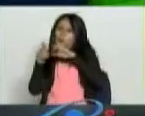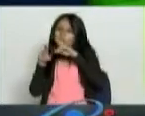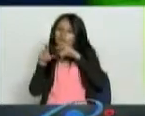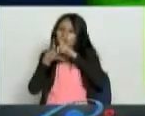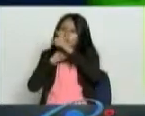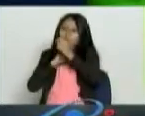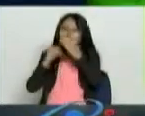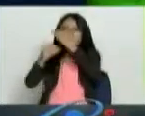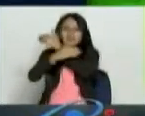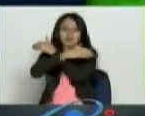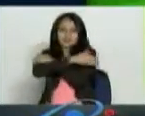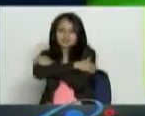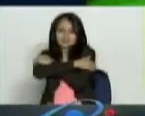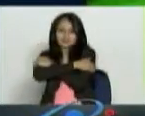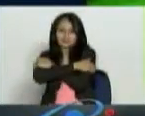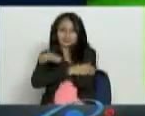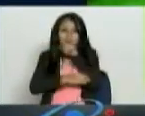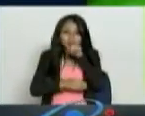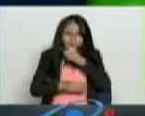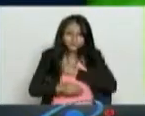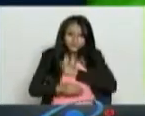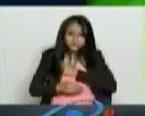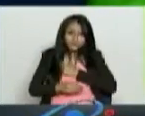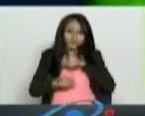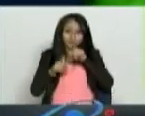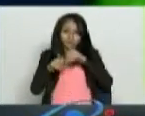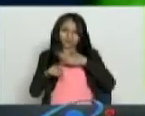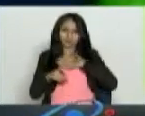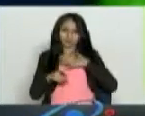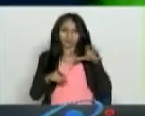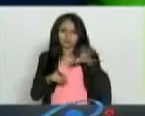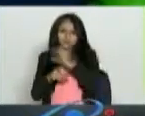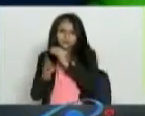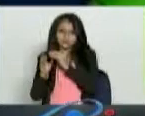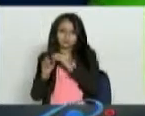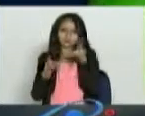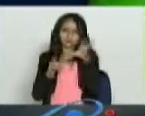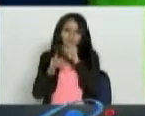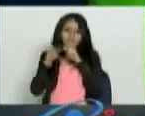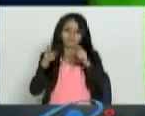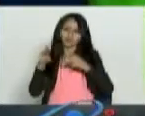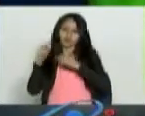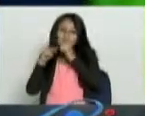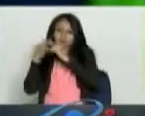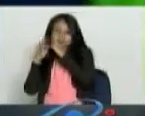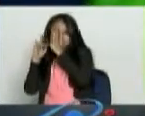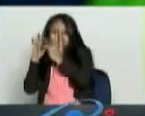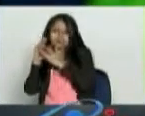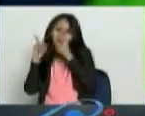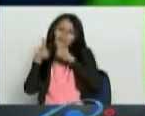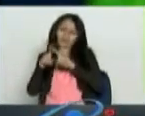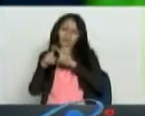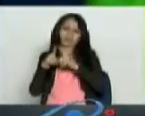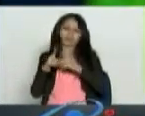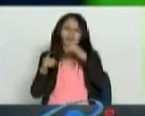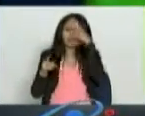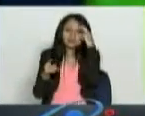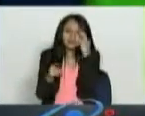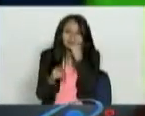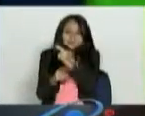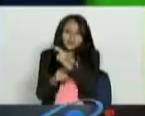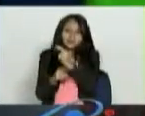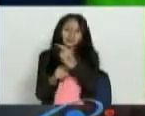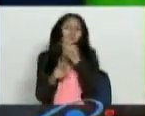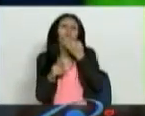abrazo. Por ti, por mí y por honor al carpintero de Nazaret, por respeto al